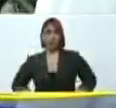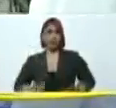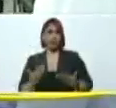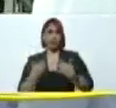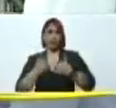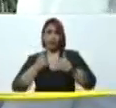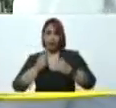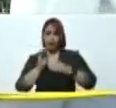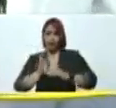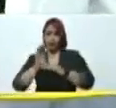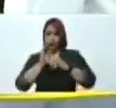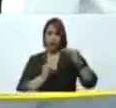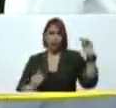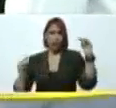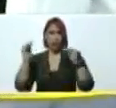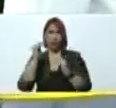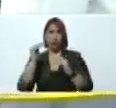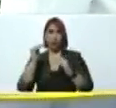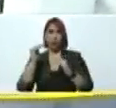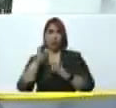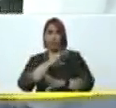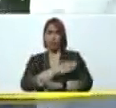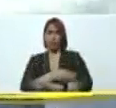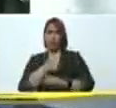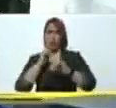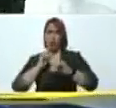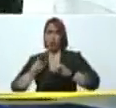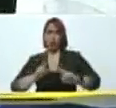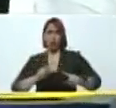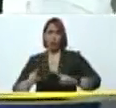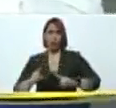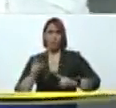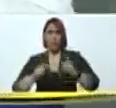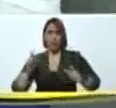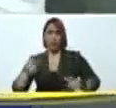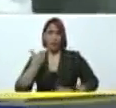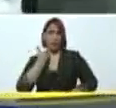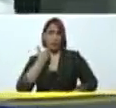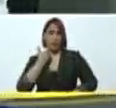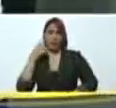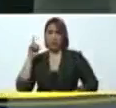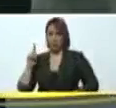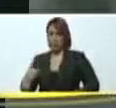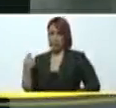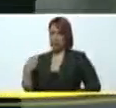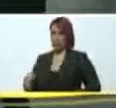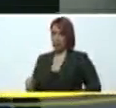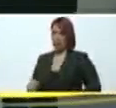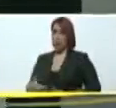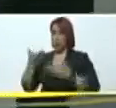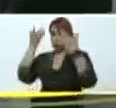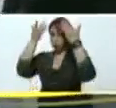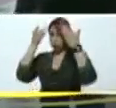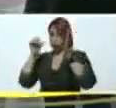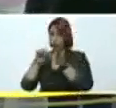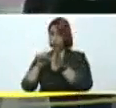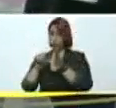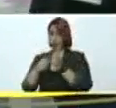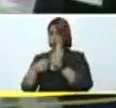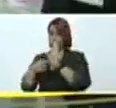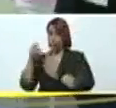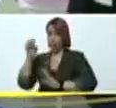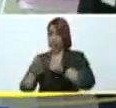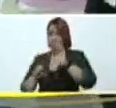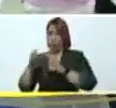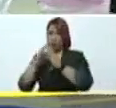máxima, óptima a los pacientes. Tenemos entonces el estar de enfermería donde se van a monitorizar los